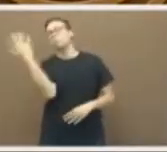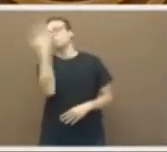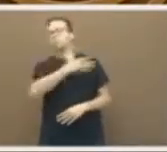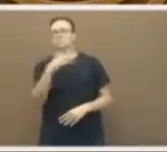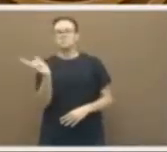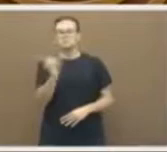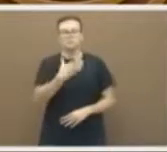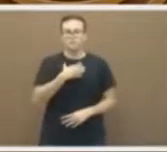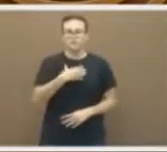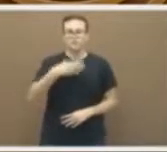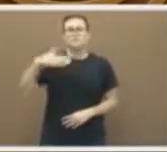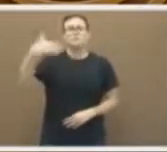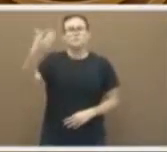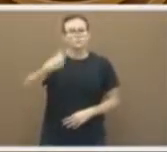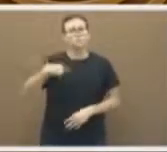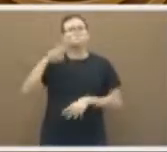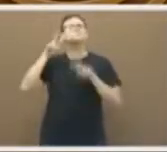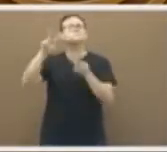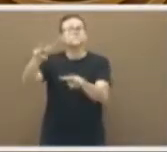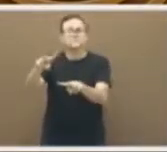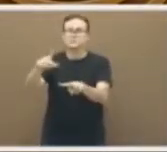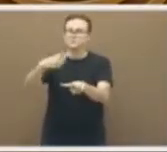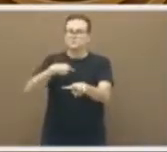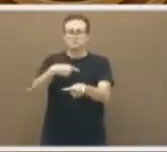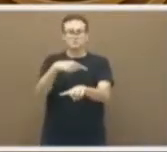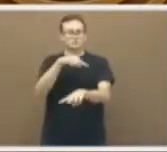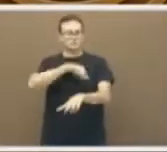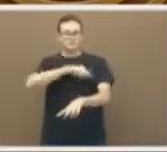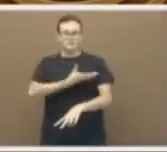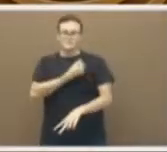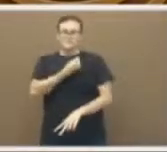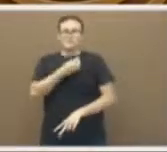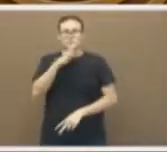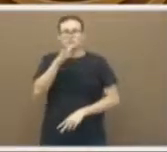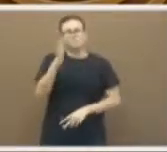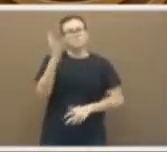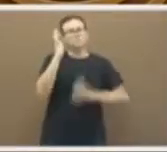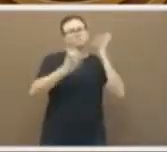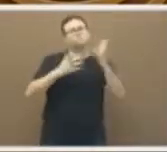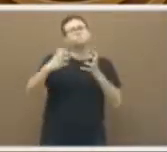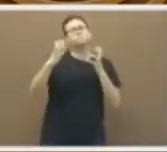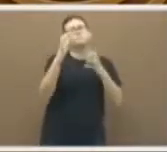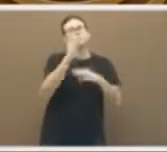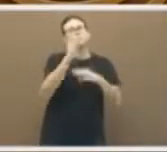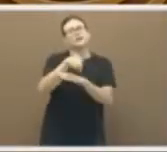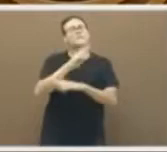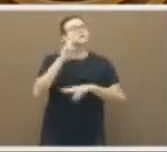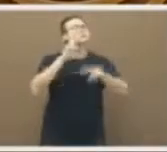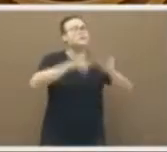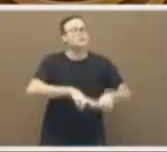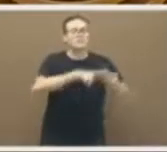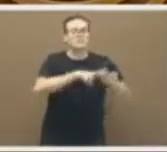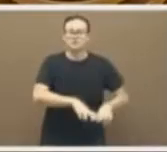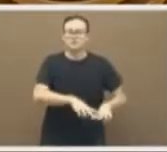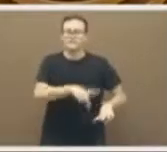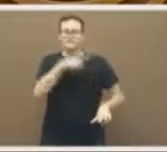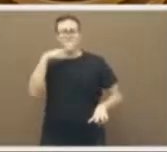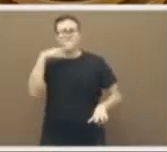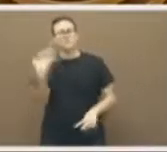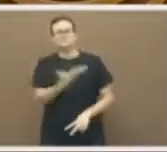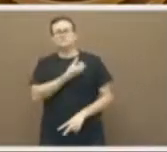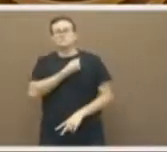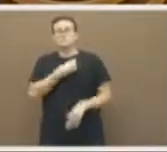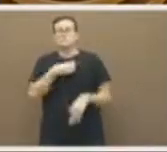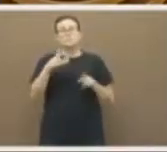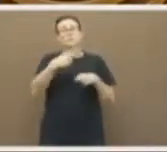No puede imaginar usted lo que a me duele cuando hay que hacer un vaciamiento ganadero. Pero estas cosas no las podemos decidir los